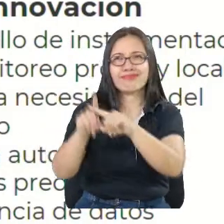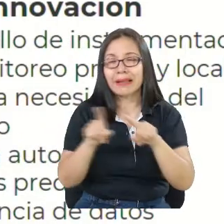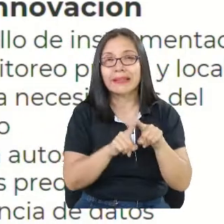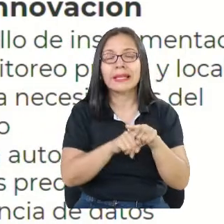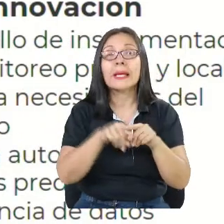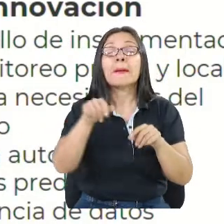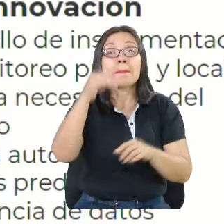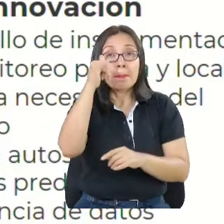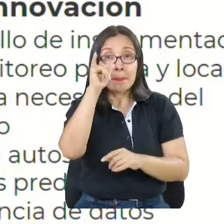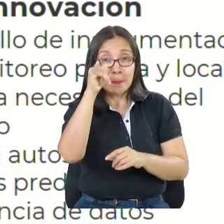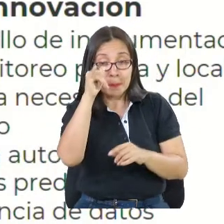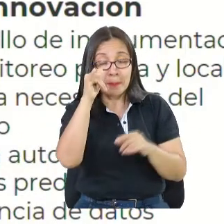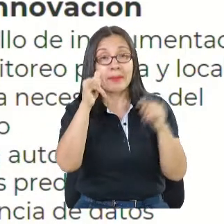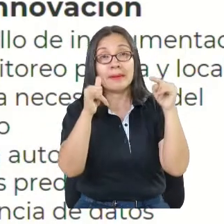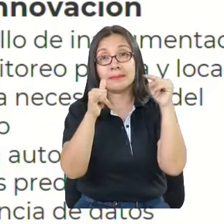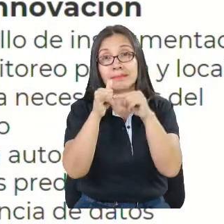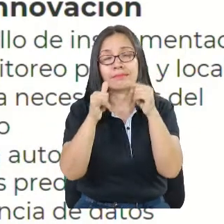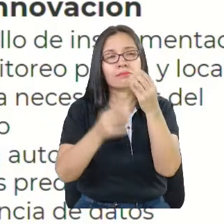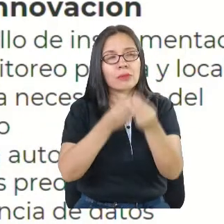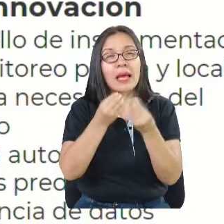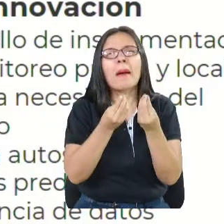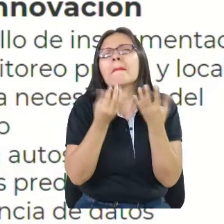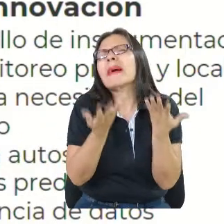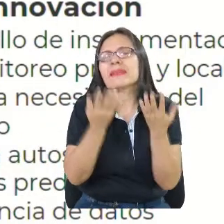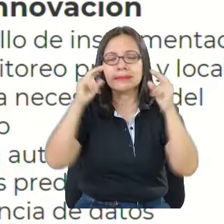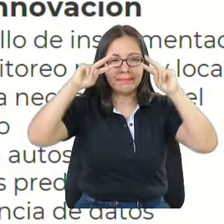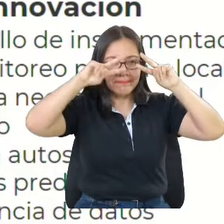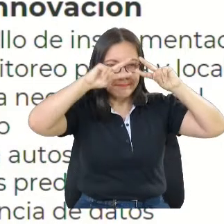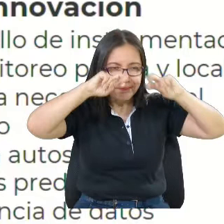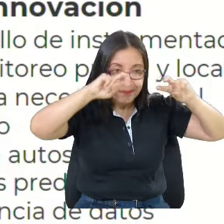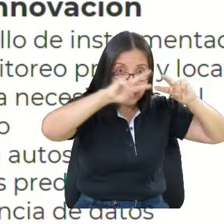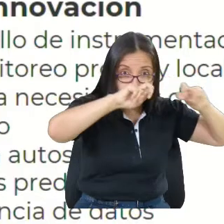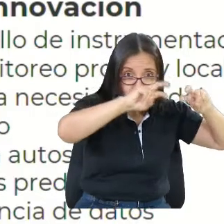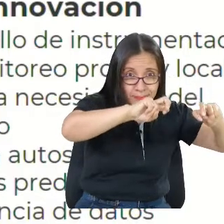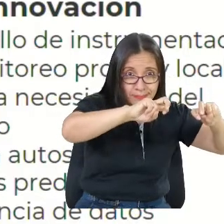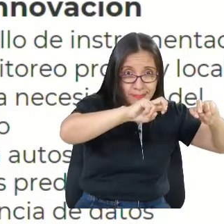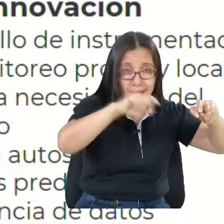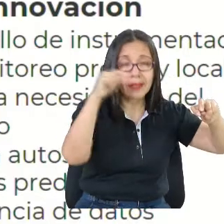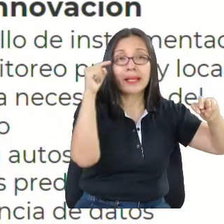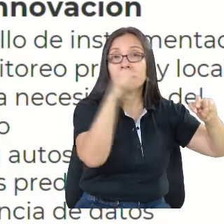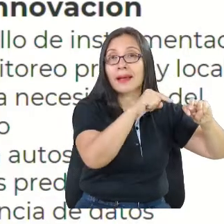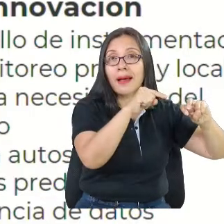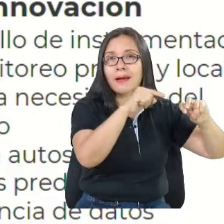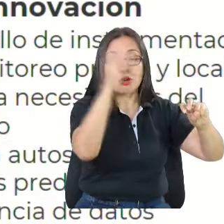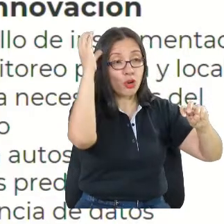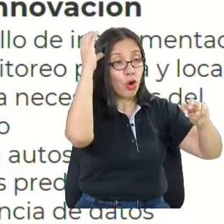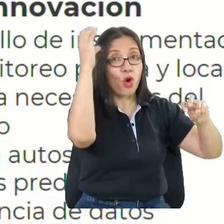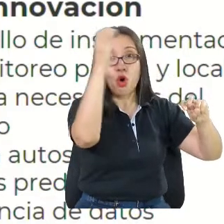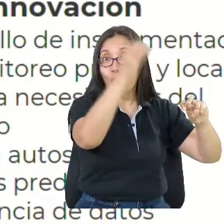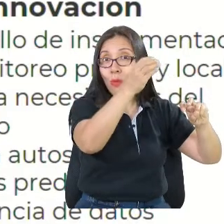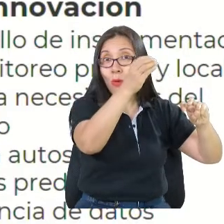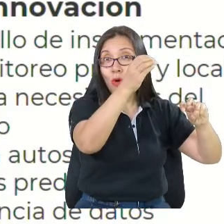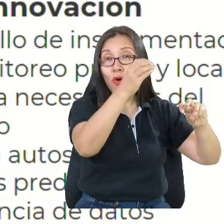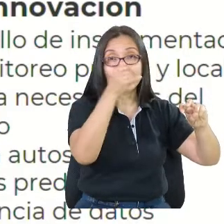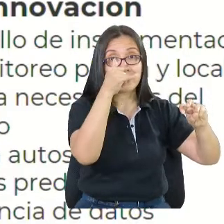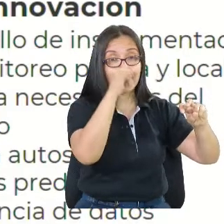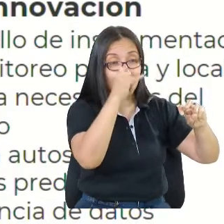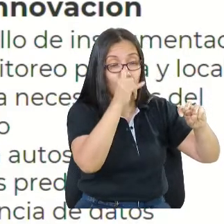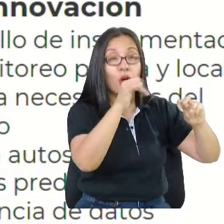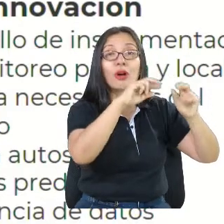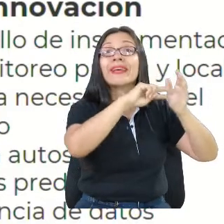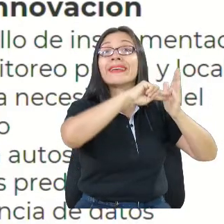Le apuntamos a que se puede hacer investigación aplicada con el conocimiento, como bien ya lo dije, científico y